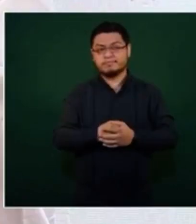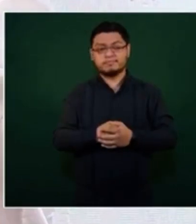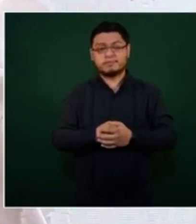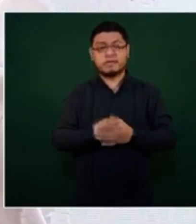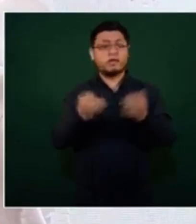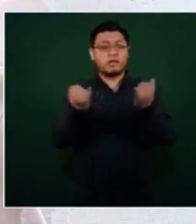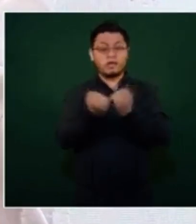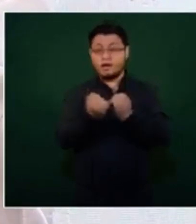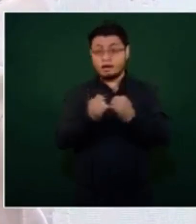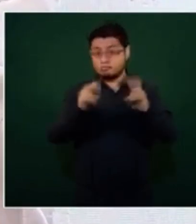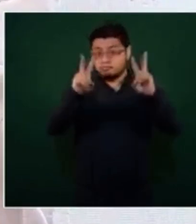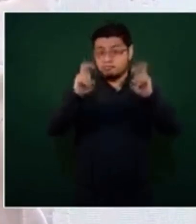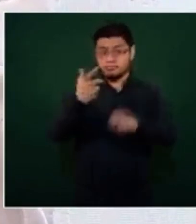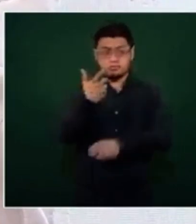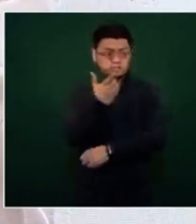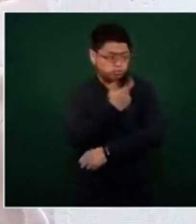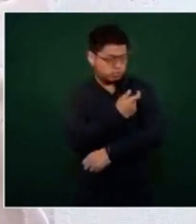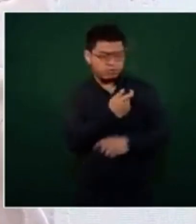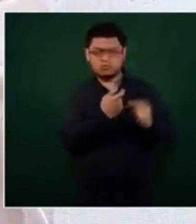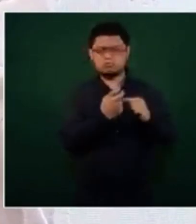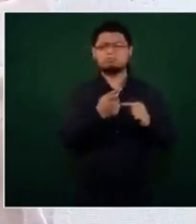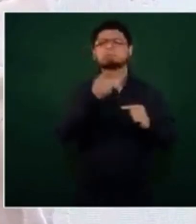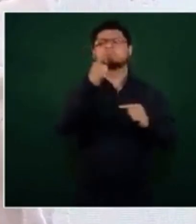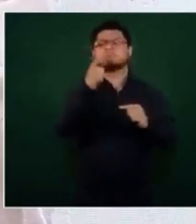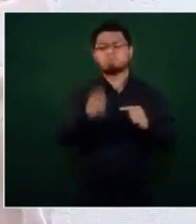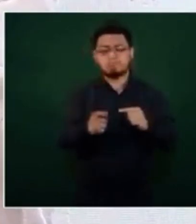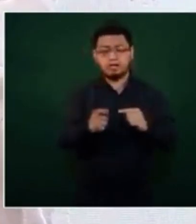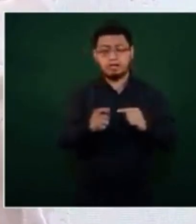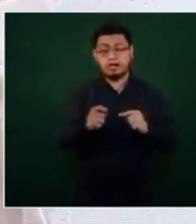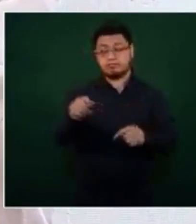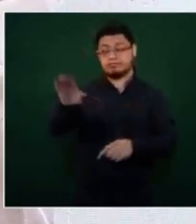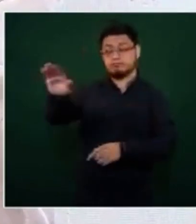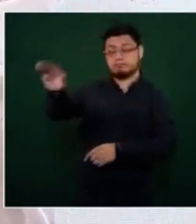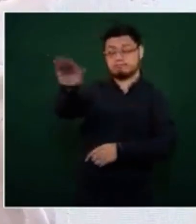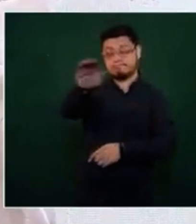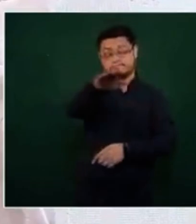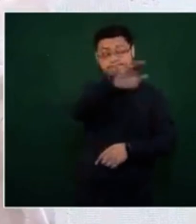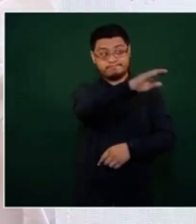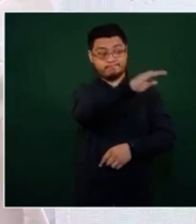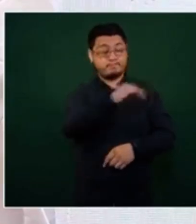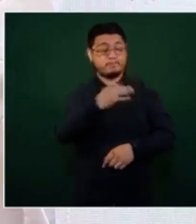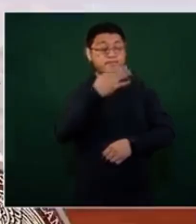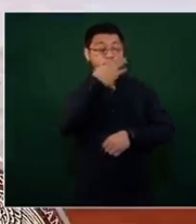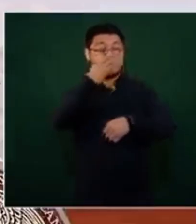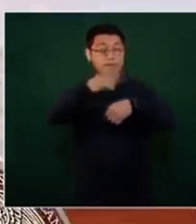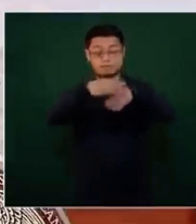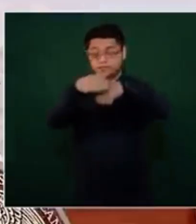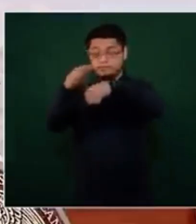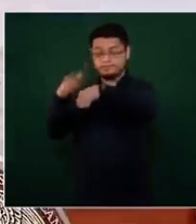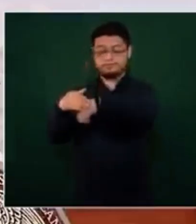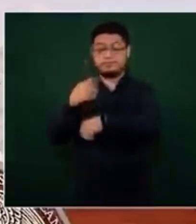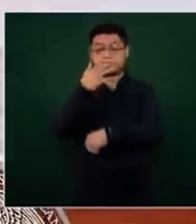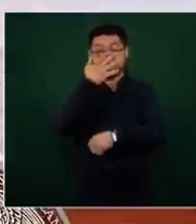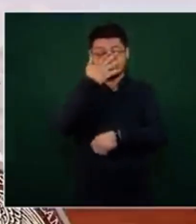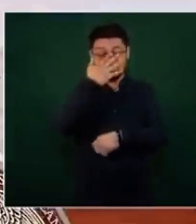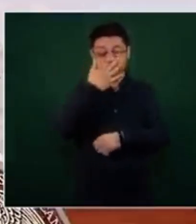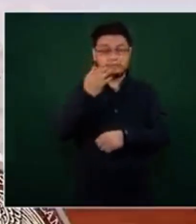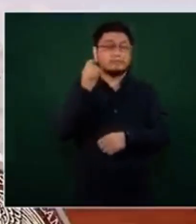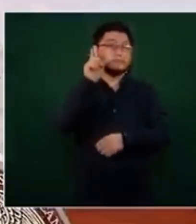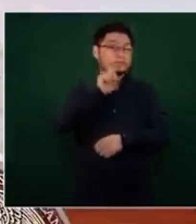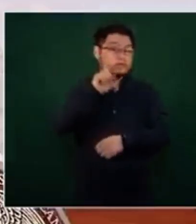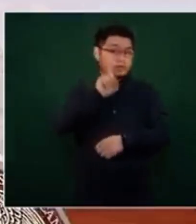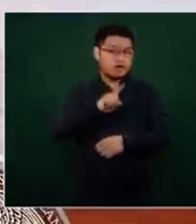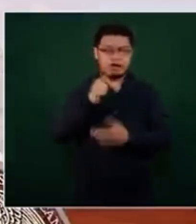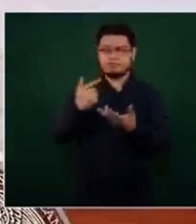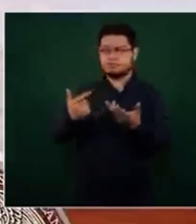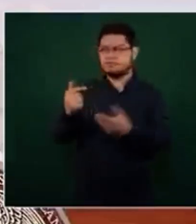en embarazadas. Y aquí hacemos un llamado especial a las mujeres embarazadas y sus familias, y también a nuestras colegas médicos